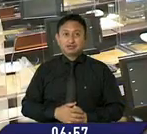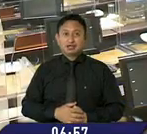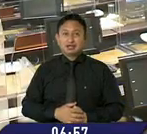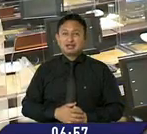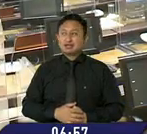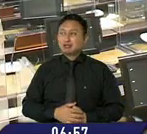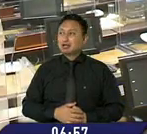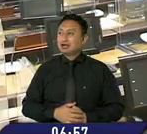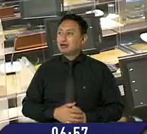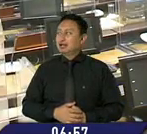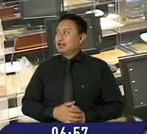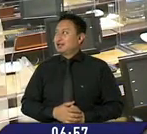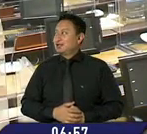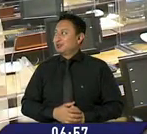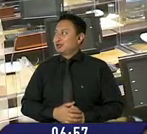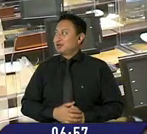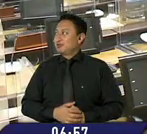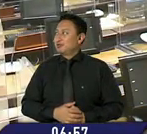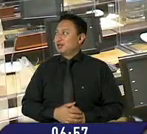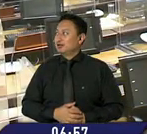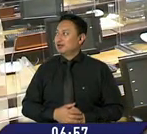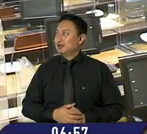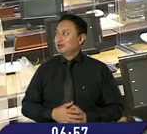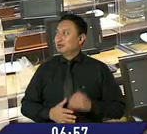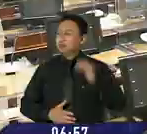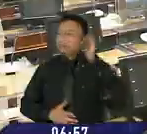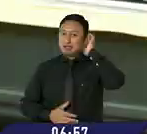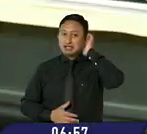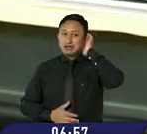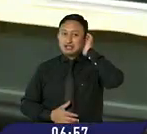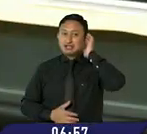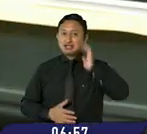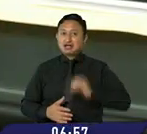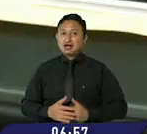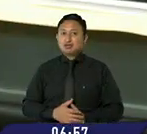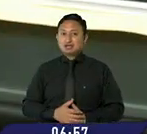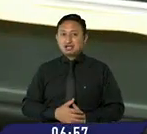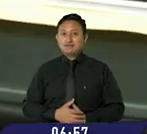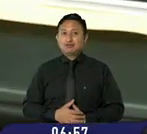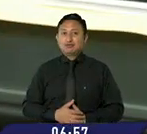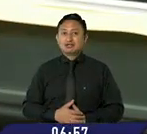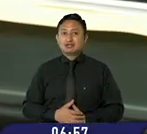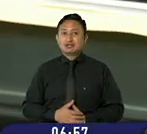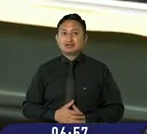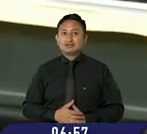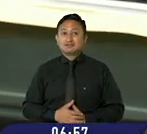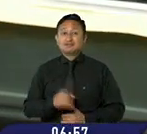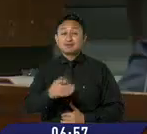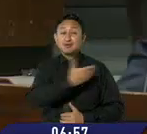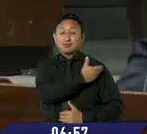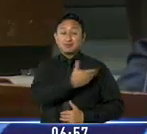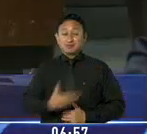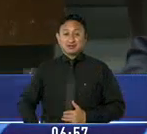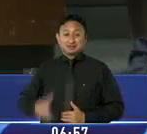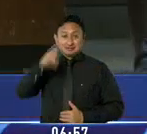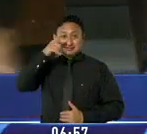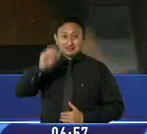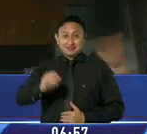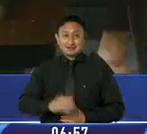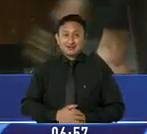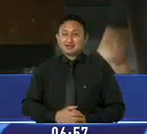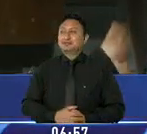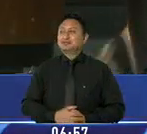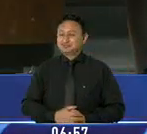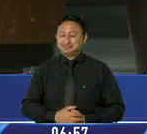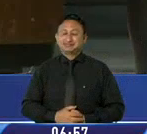El pleno de la Asamblea Nacional tratará este jueves del caso de los Pandora Papers que investiga el presidente de la república, Guillermo Lazo, con